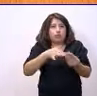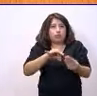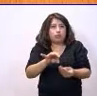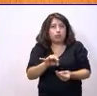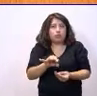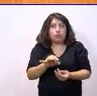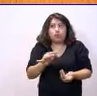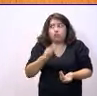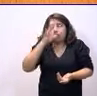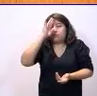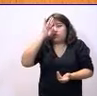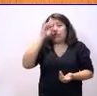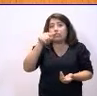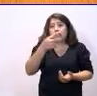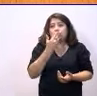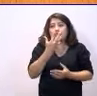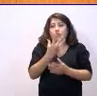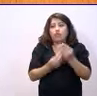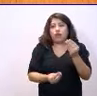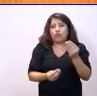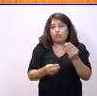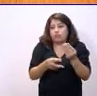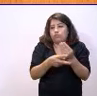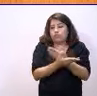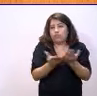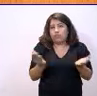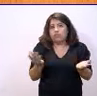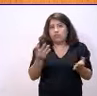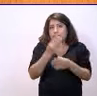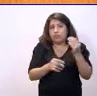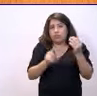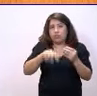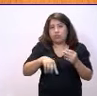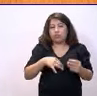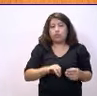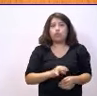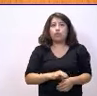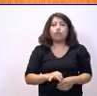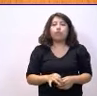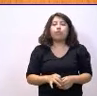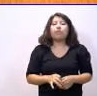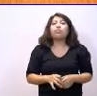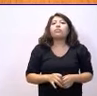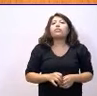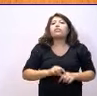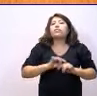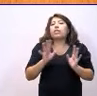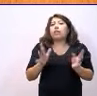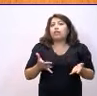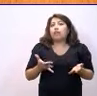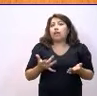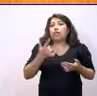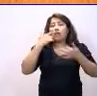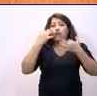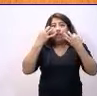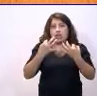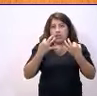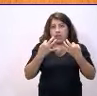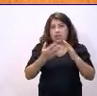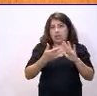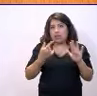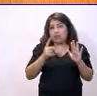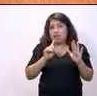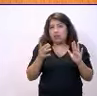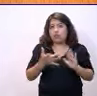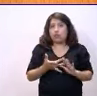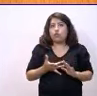se equivoca, imagínense. Pero es evidente que uno se puede equivocar. Eso no le resta legitimidad al voto, ni